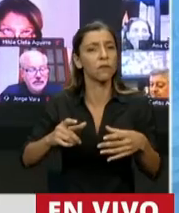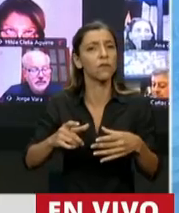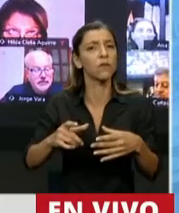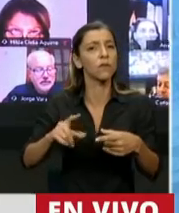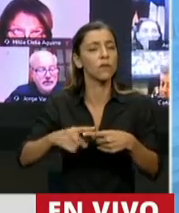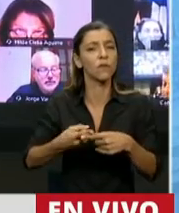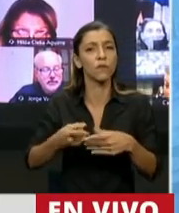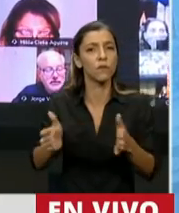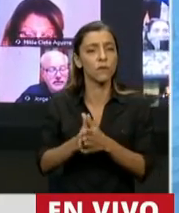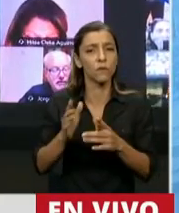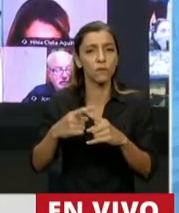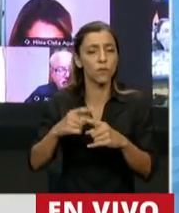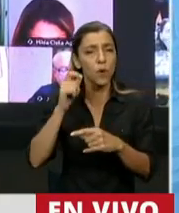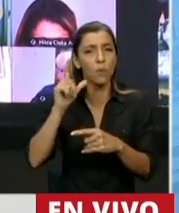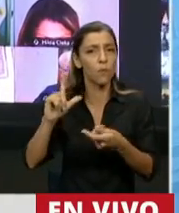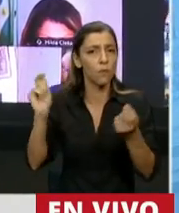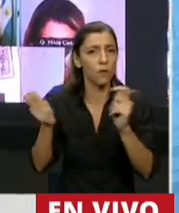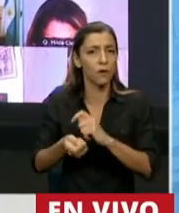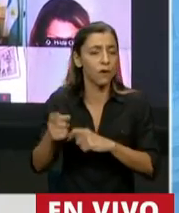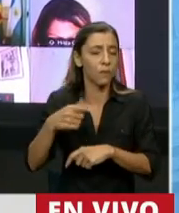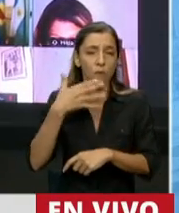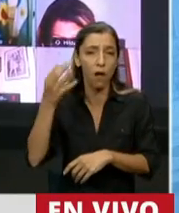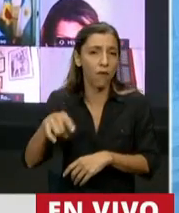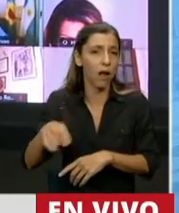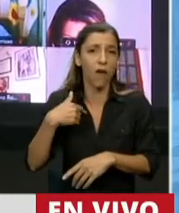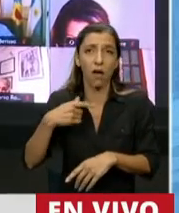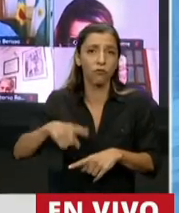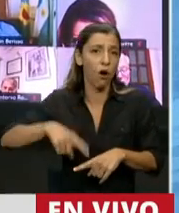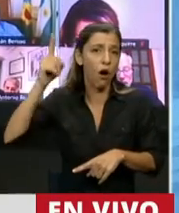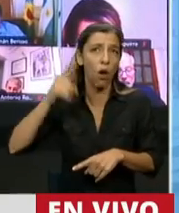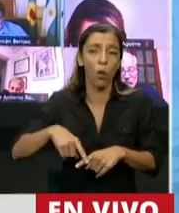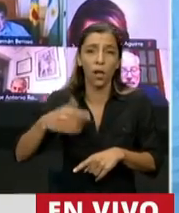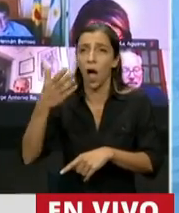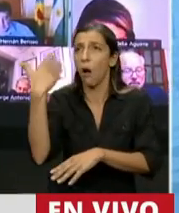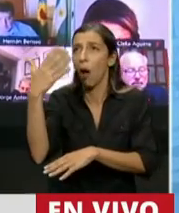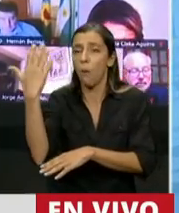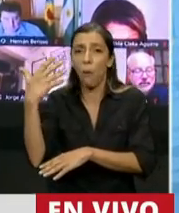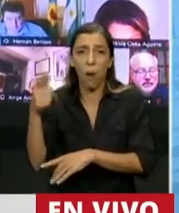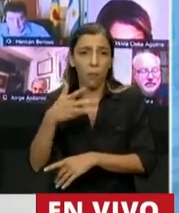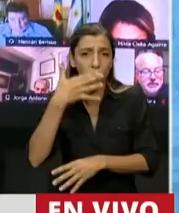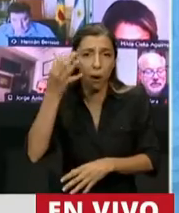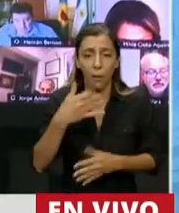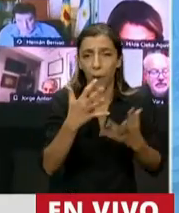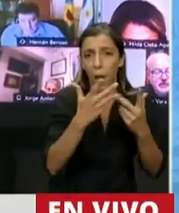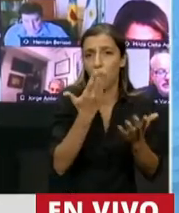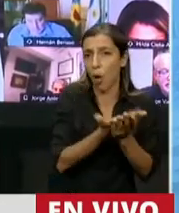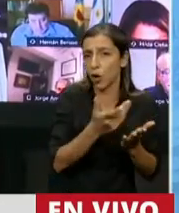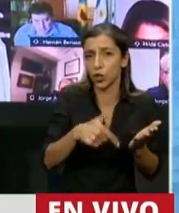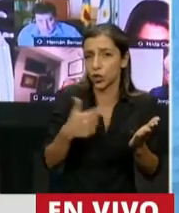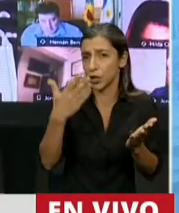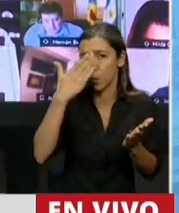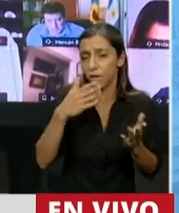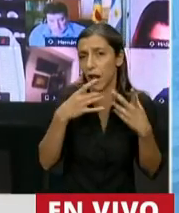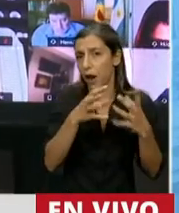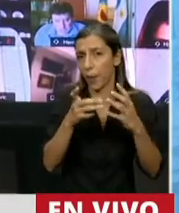que nos hicieron perder todo el día para no tratar nada, porque, bueno, hablan también de federalismo, pero no vayan a tocar un puntito de coparticipación de